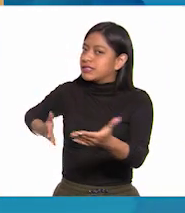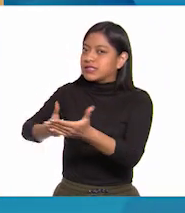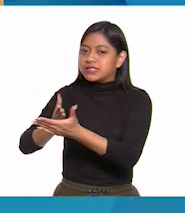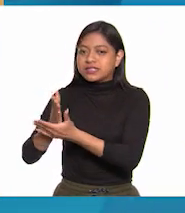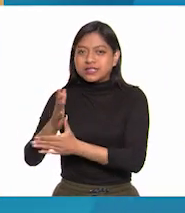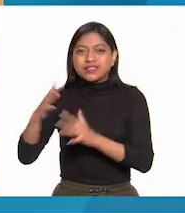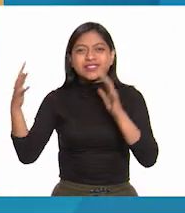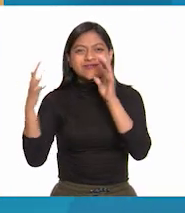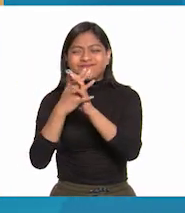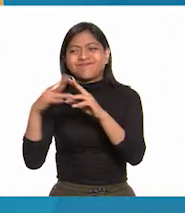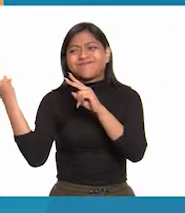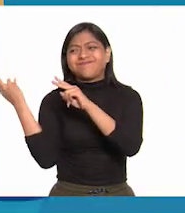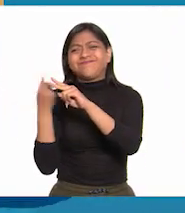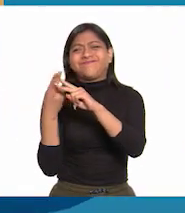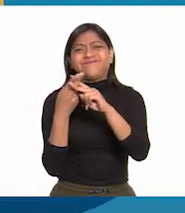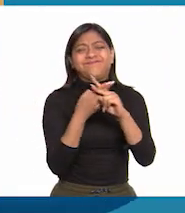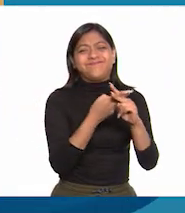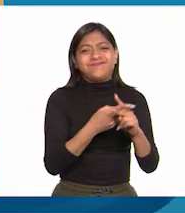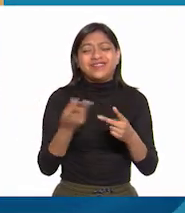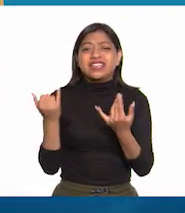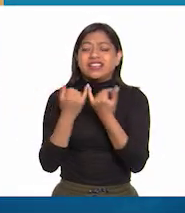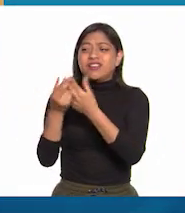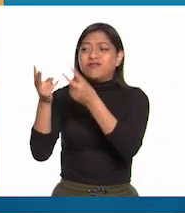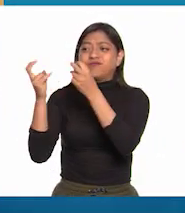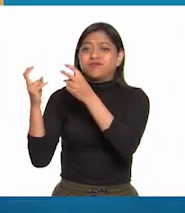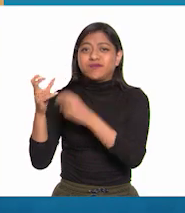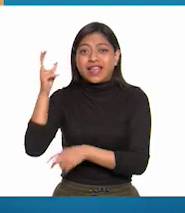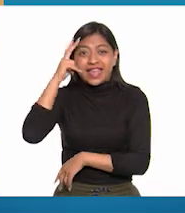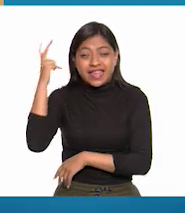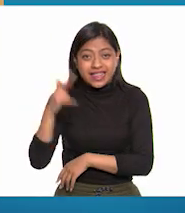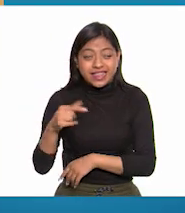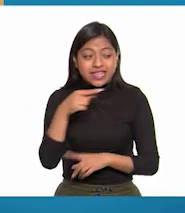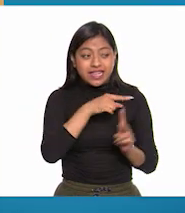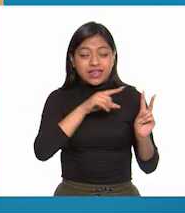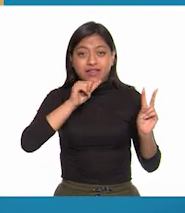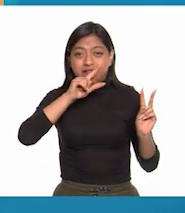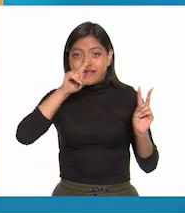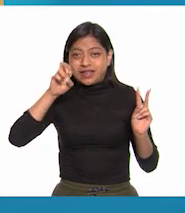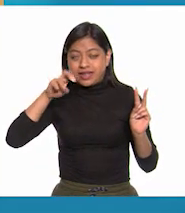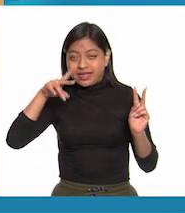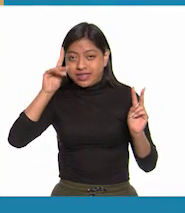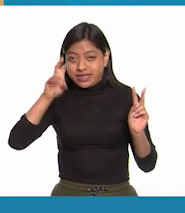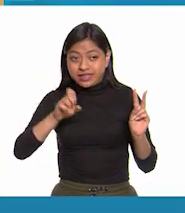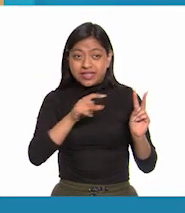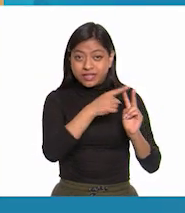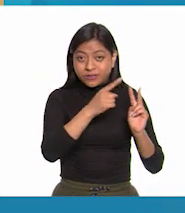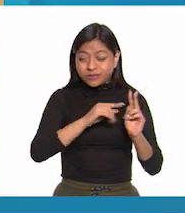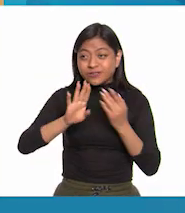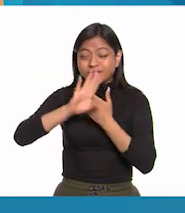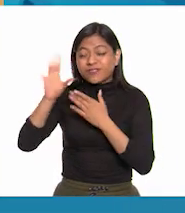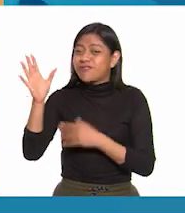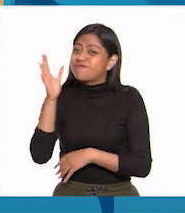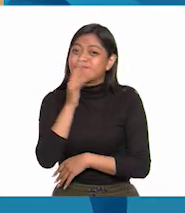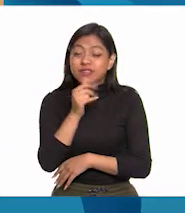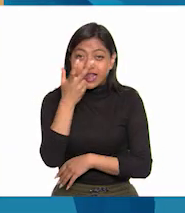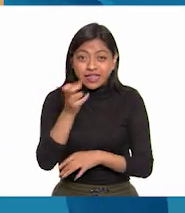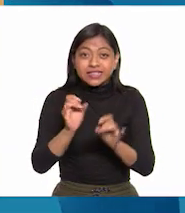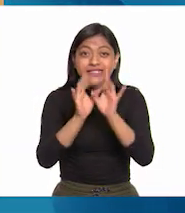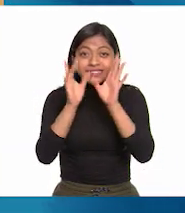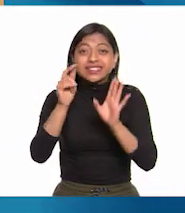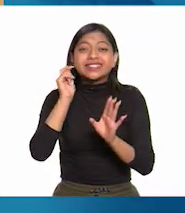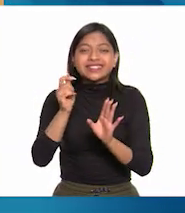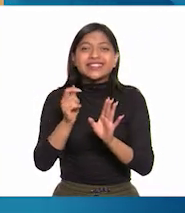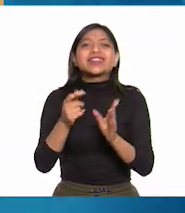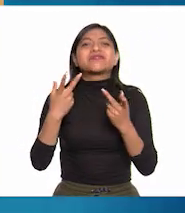cruenta matanza y saqueo que Hidalgo y Allende no pudieron contener. Este suceso le restaría